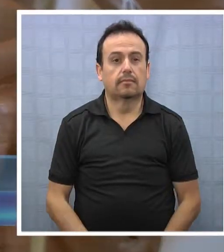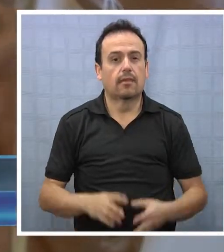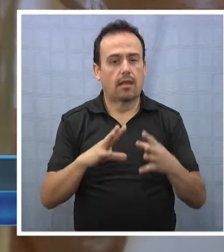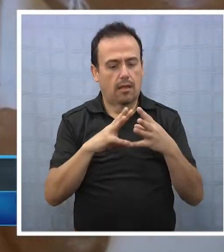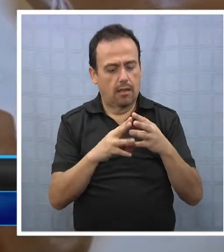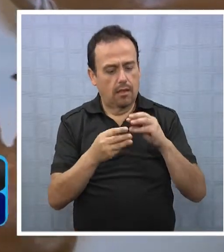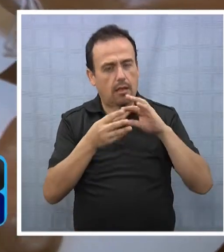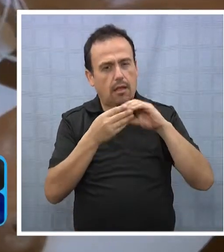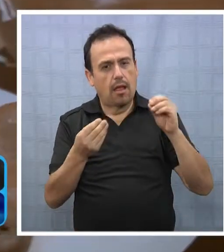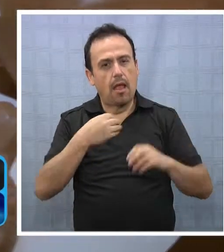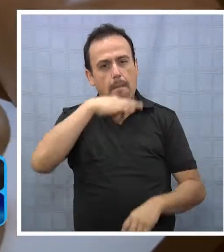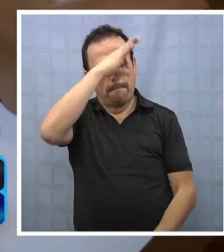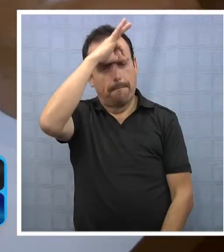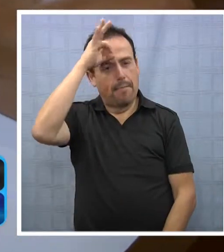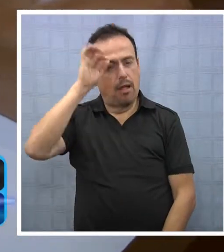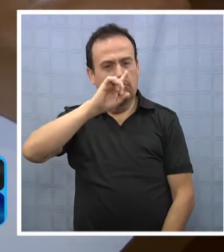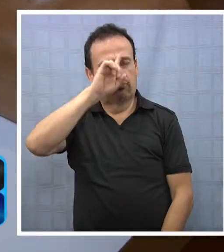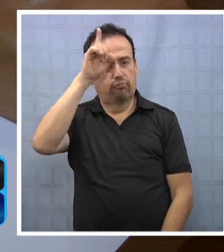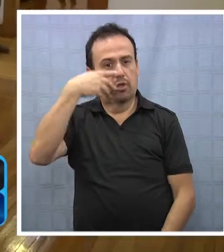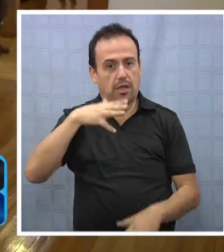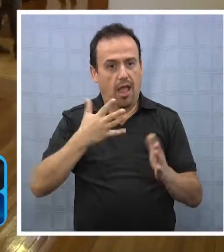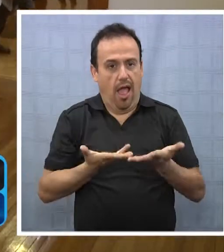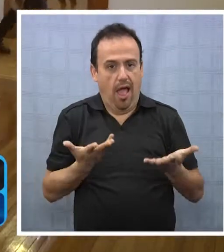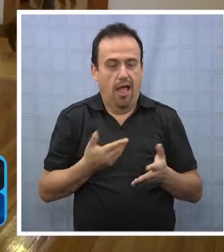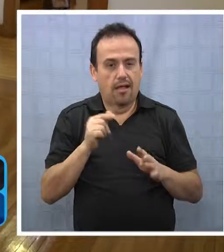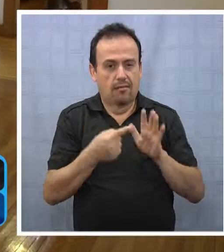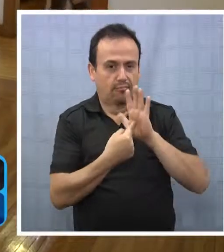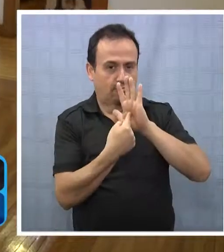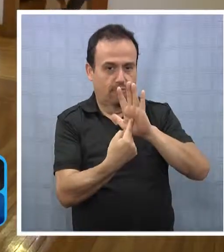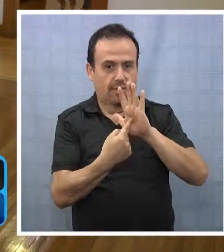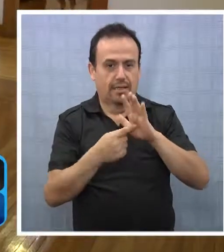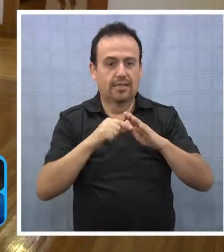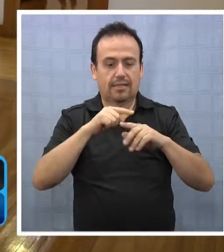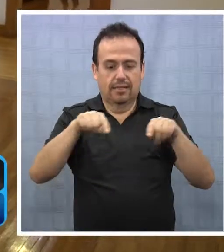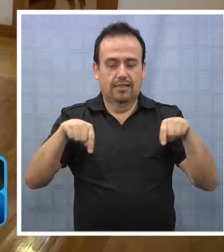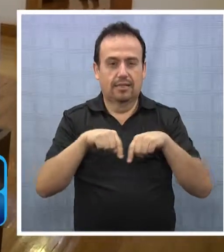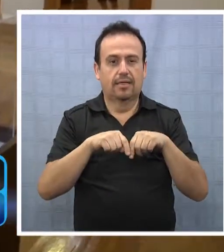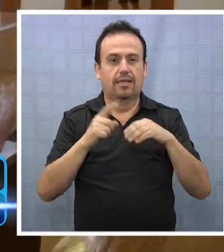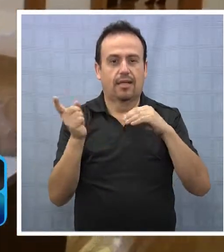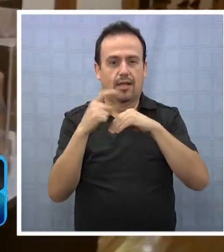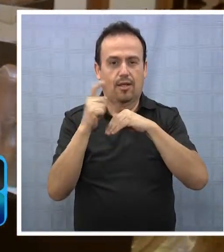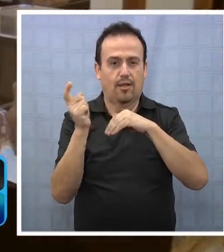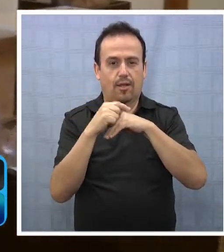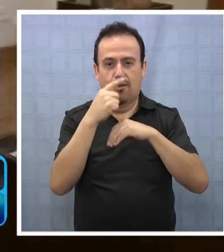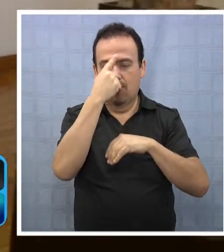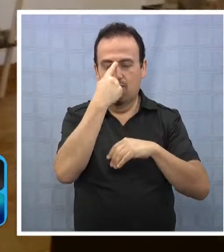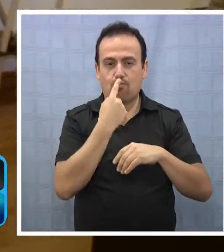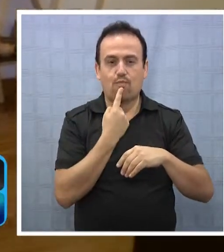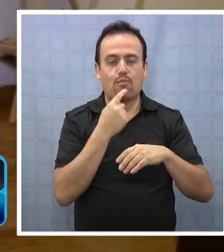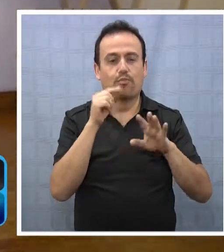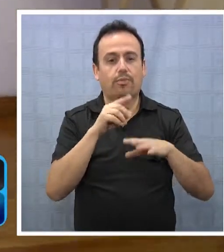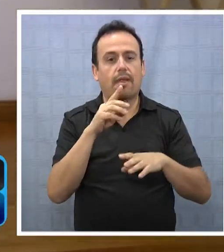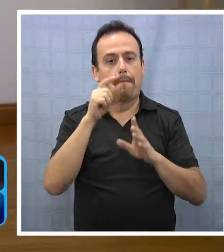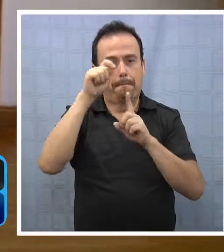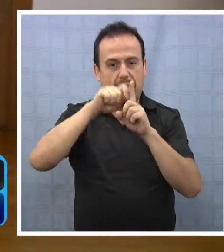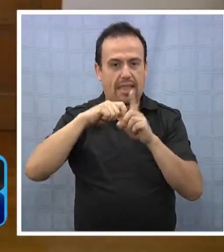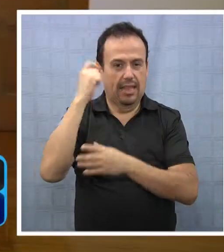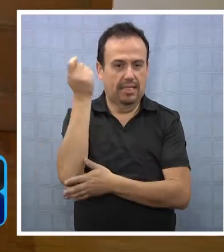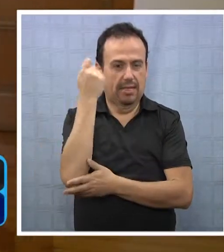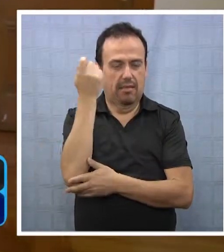Artesanía Mapuche tradicional y contemporánea es exhibida en Sala de Arte Casa Coyahuasi durante el mes de septiembre.